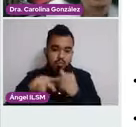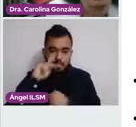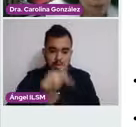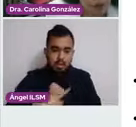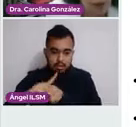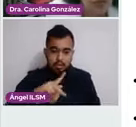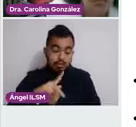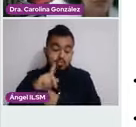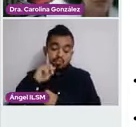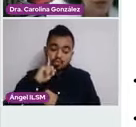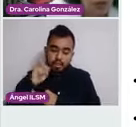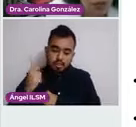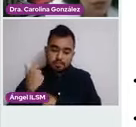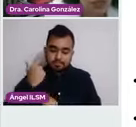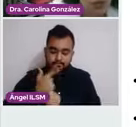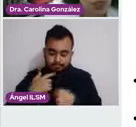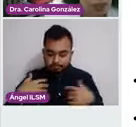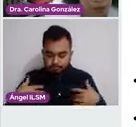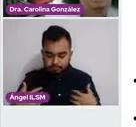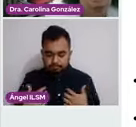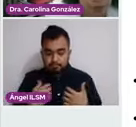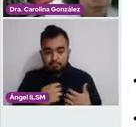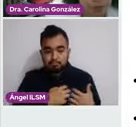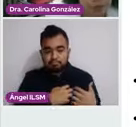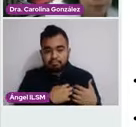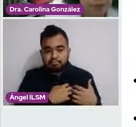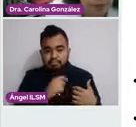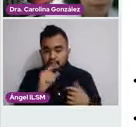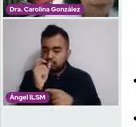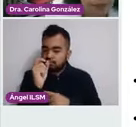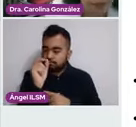propia mujer, pero van a ser tumores mayores a un centímetro.